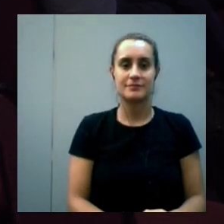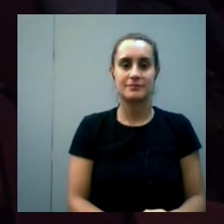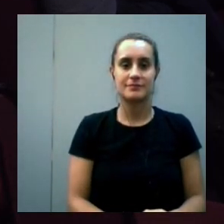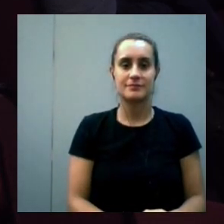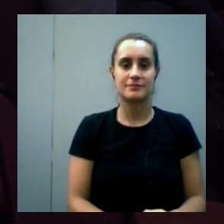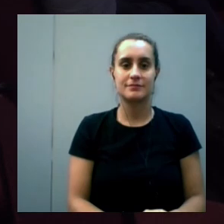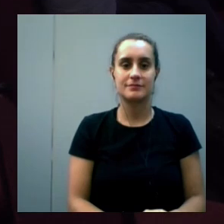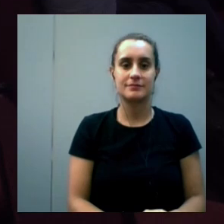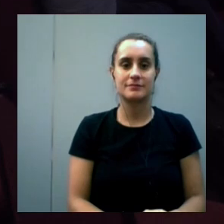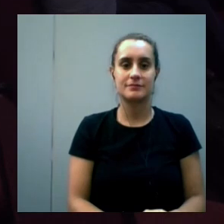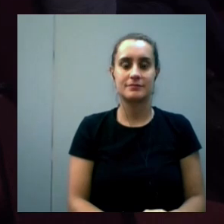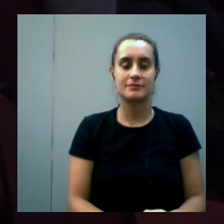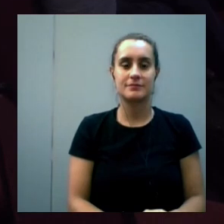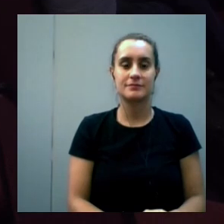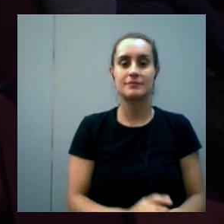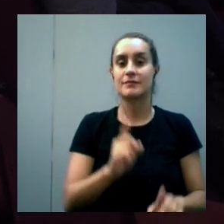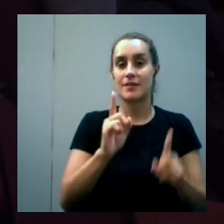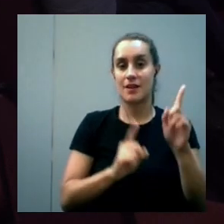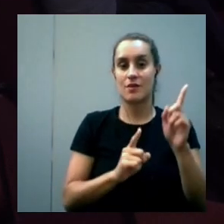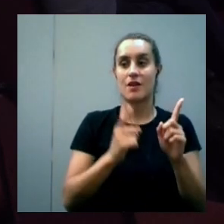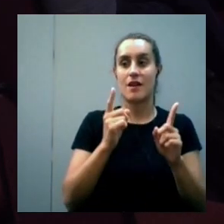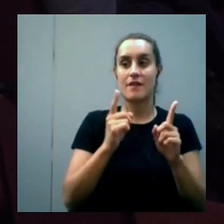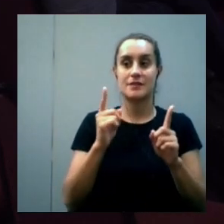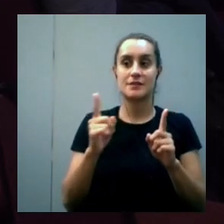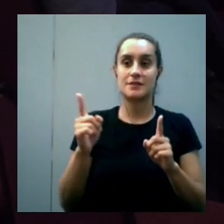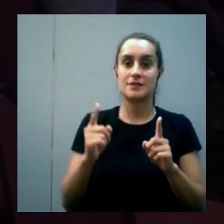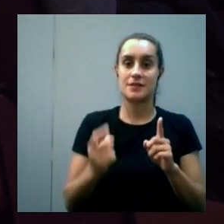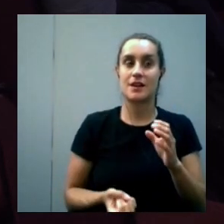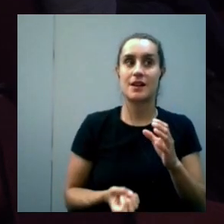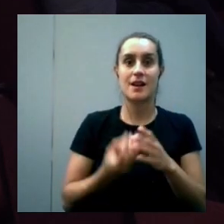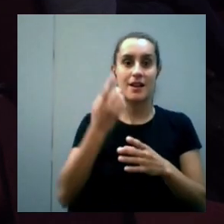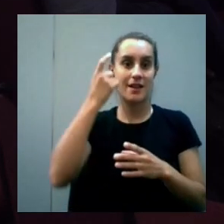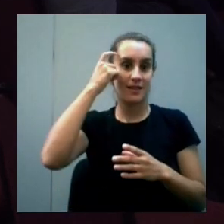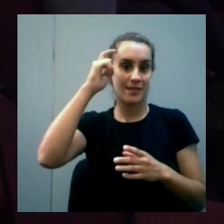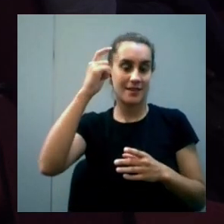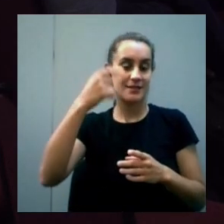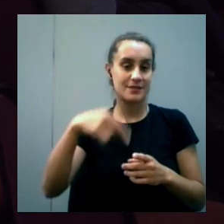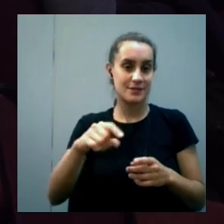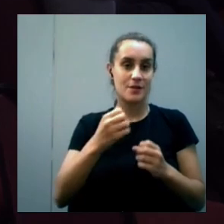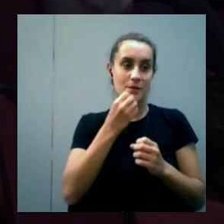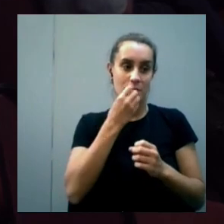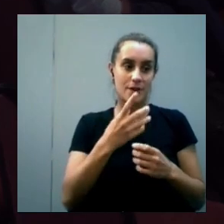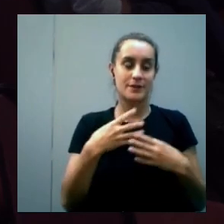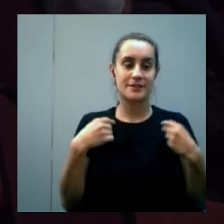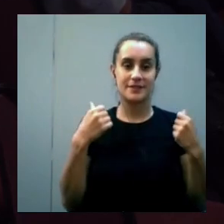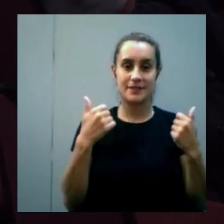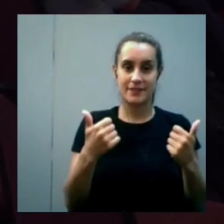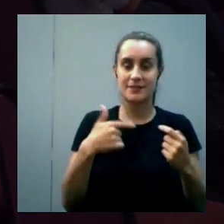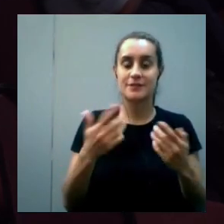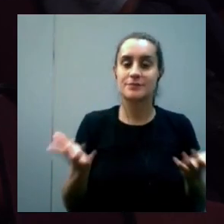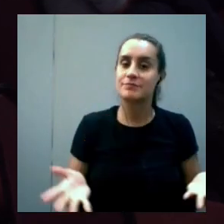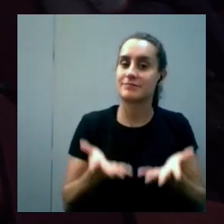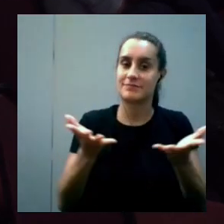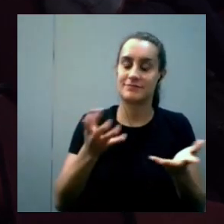y hay patrones en realidad que se descubren que si son buenos y eso se potencian en general y se promueven en ciencias de la computación también